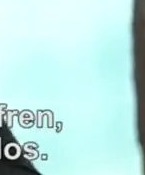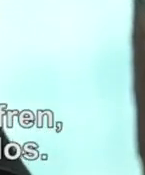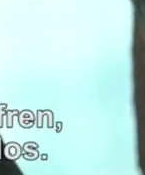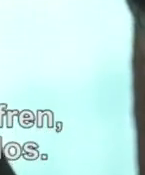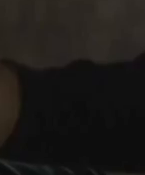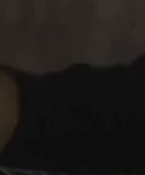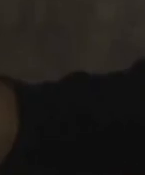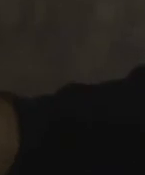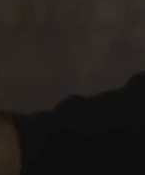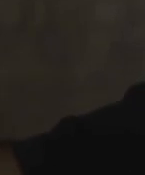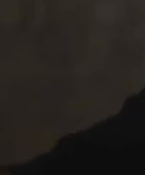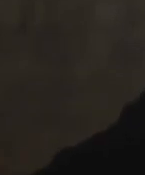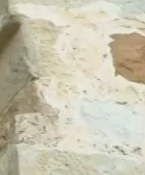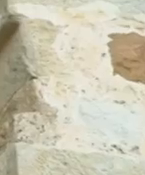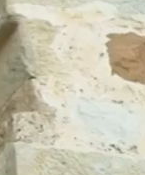todos.